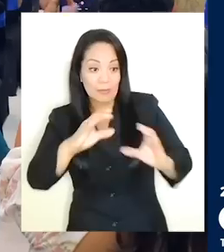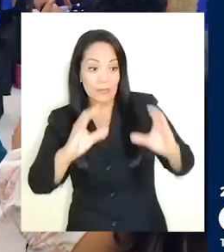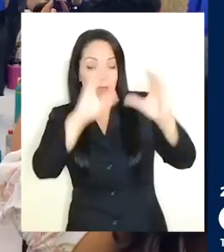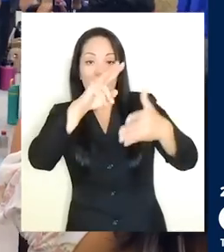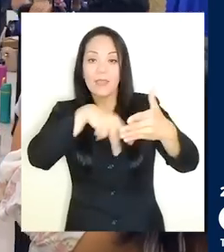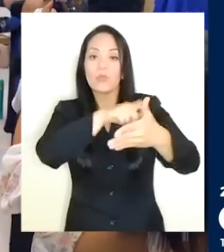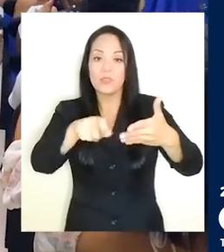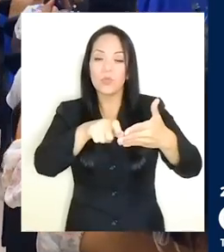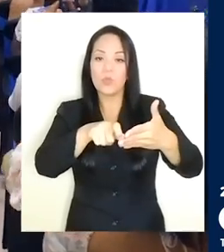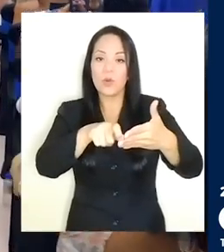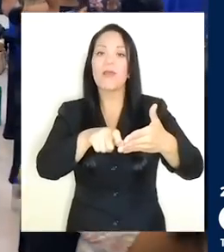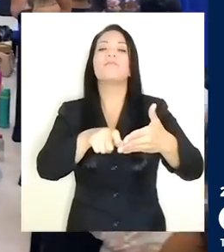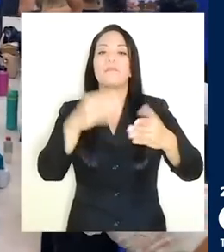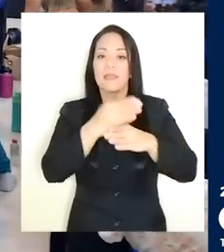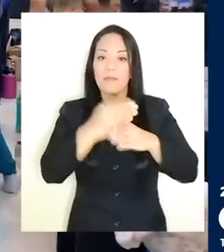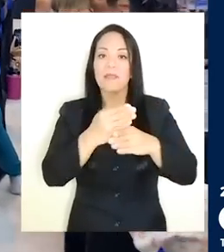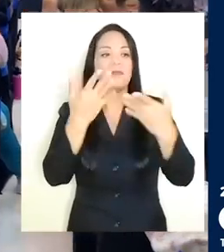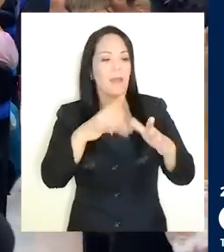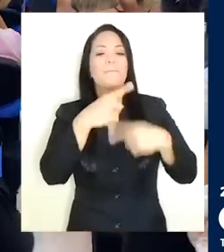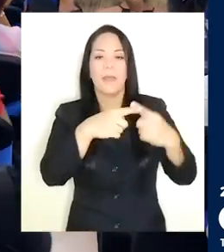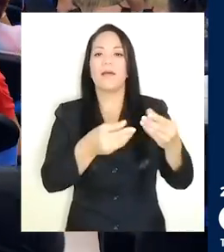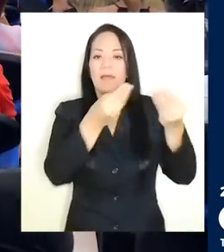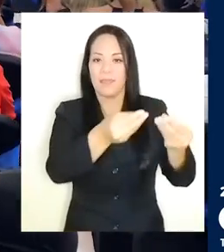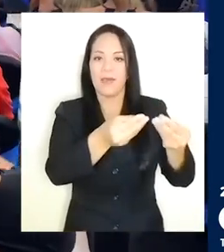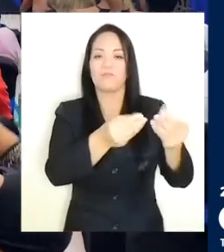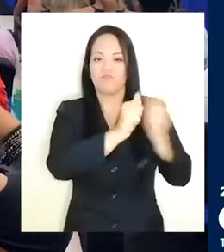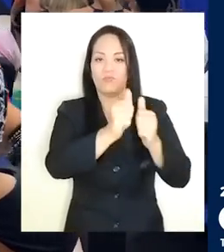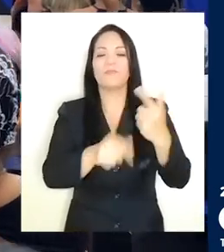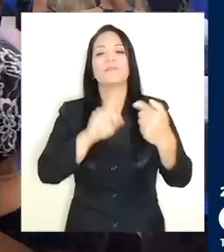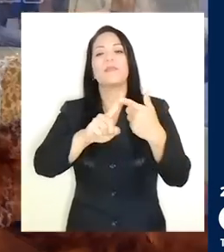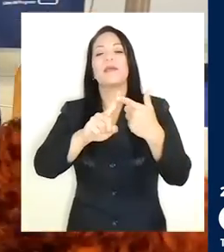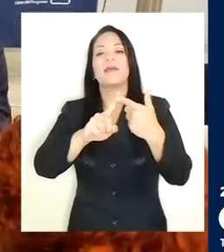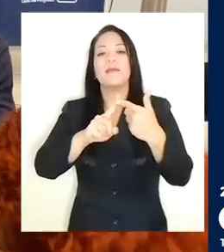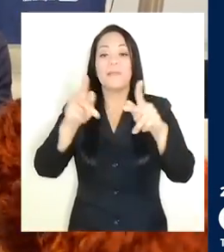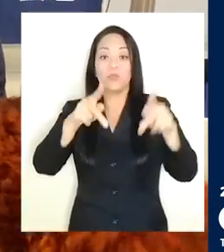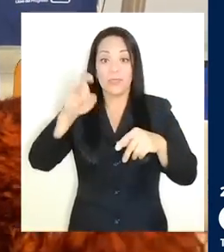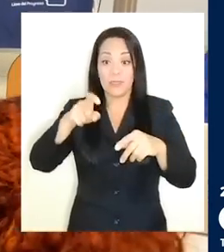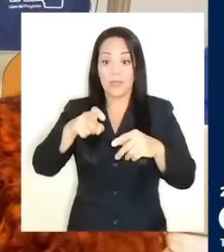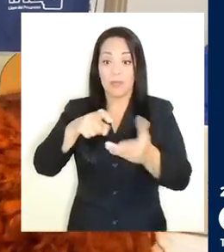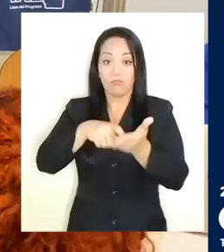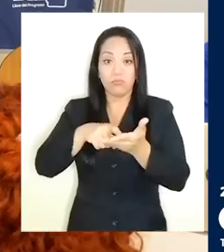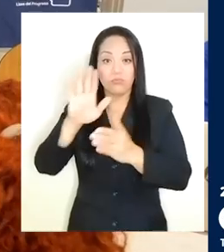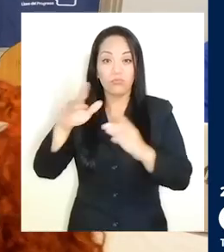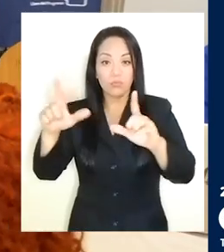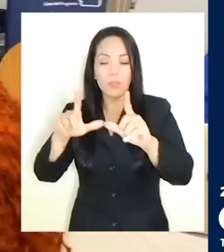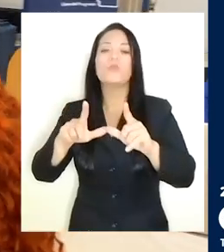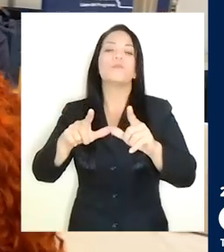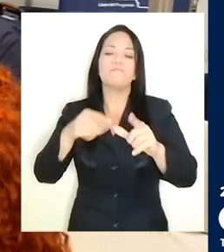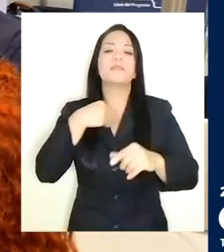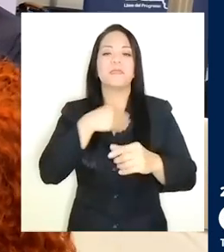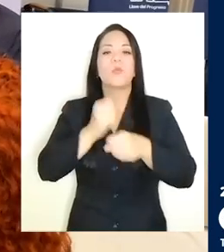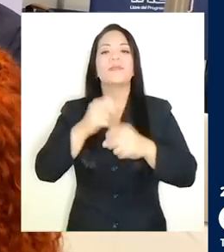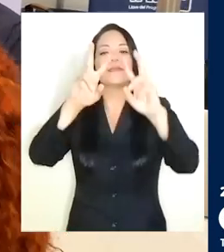certificación en lectoescritura y matemática básica. La segunda es para las personas que necesitan naturalizarse. El Ministerio es el que